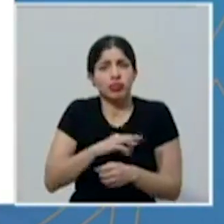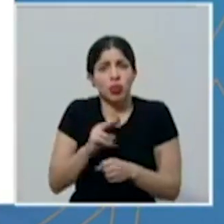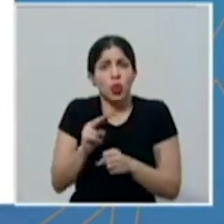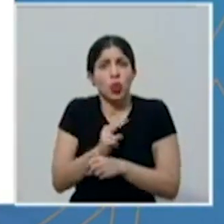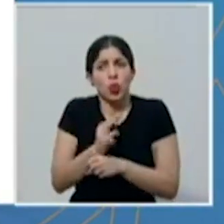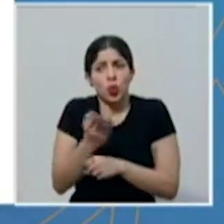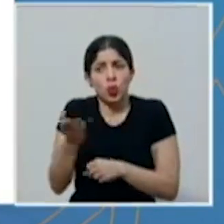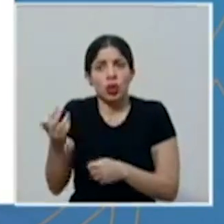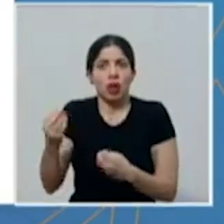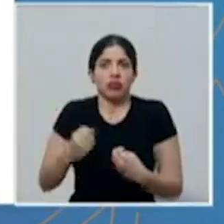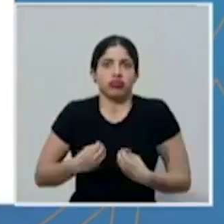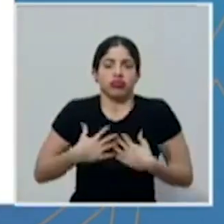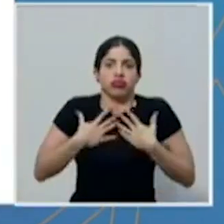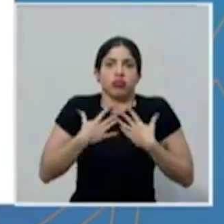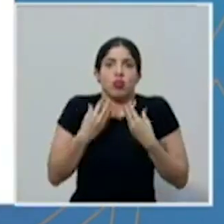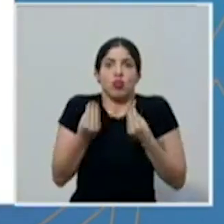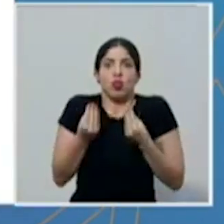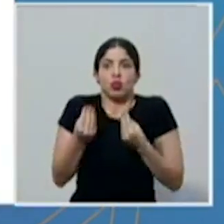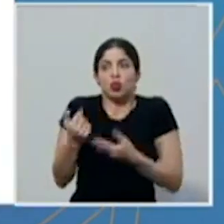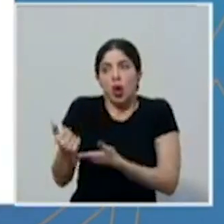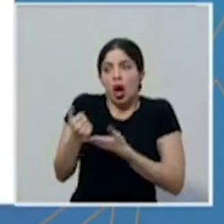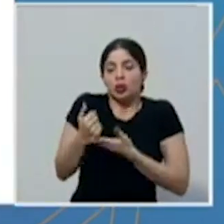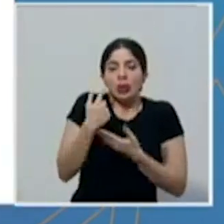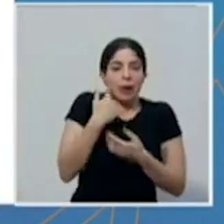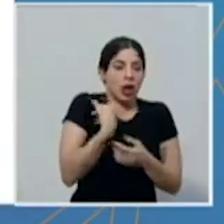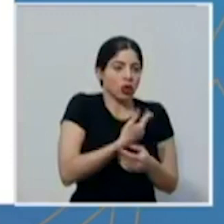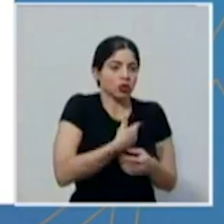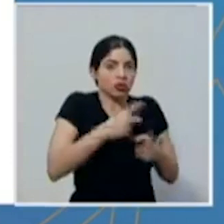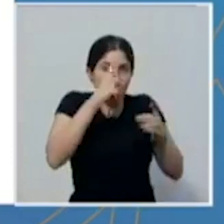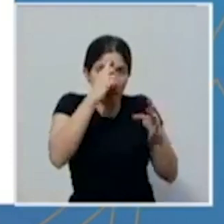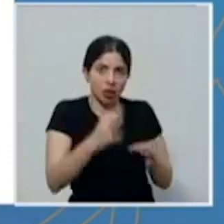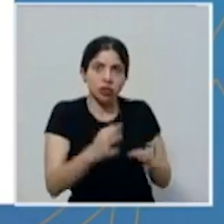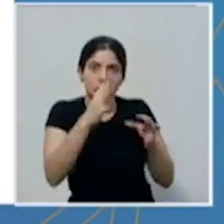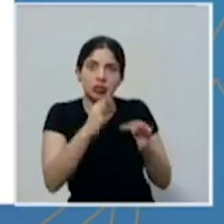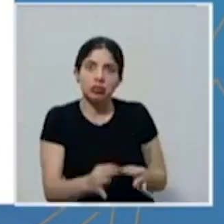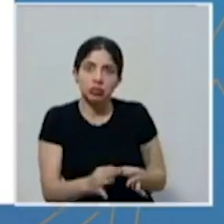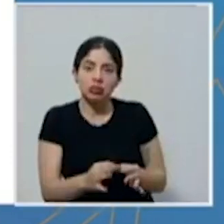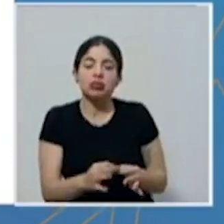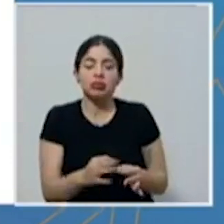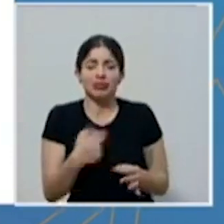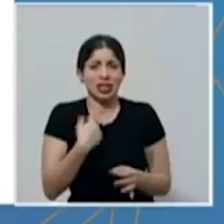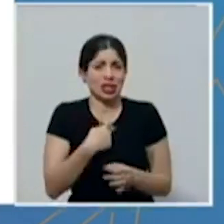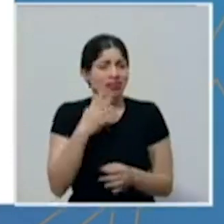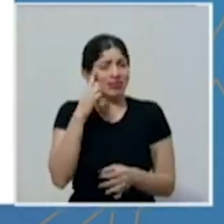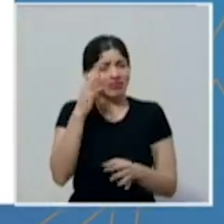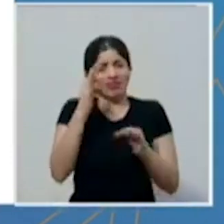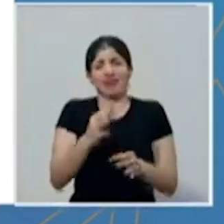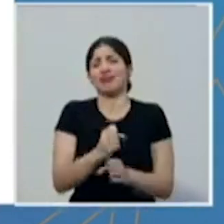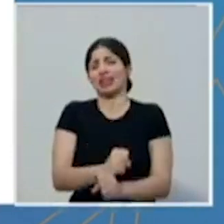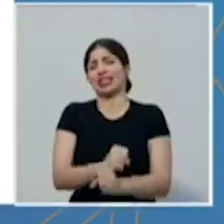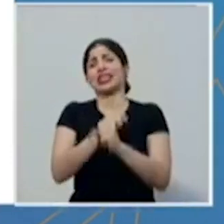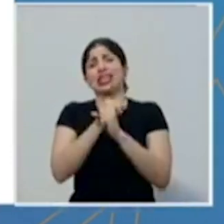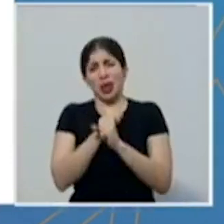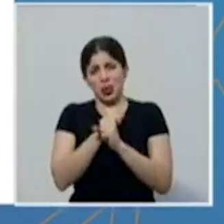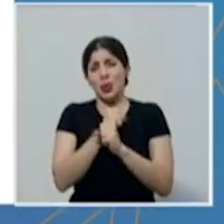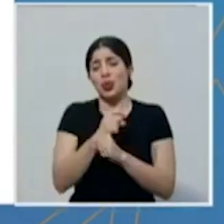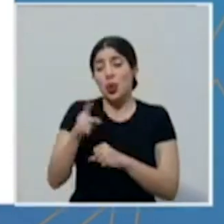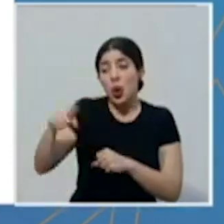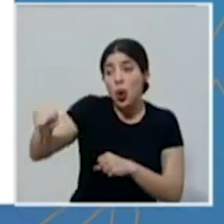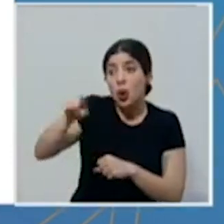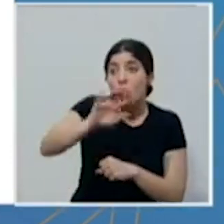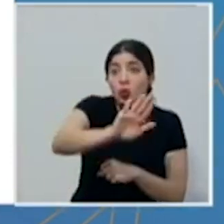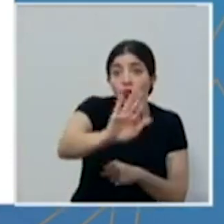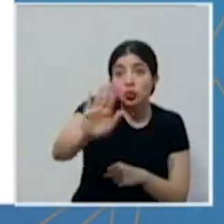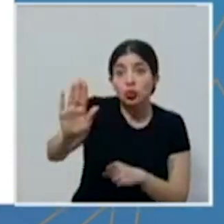Han inspirado muchas de las decisiones que se han tomado y estamos convencidos y convencidas de que ahí ustedes